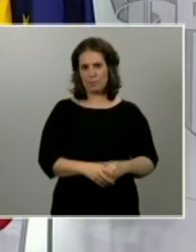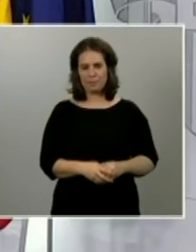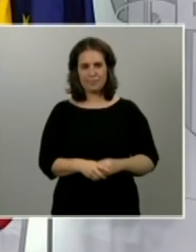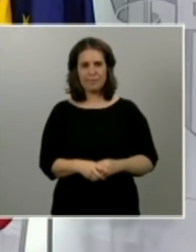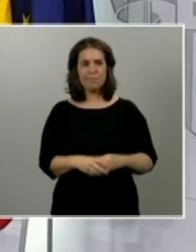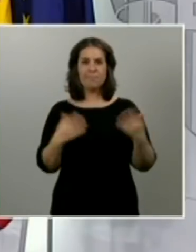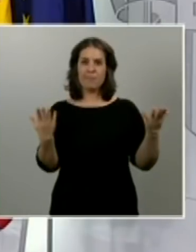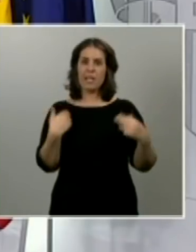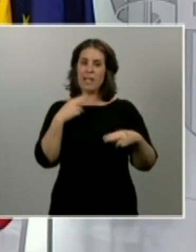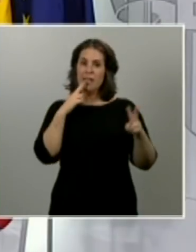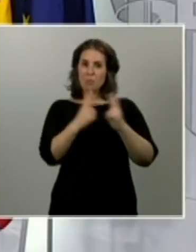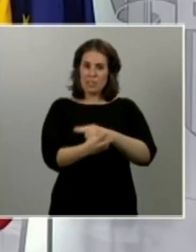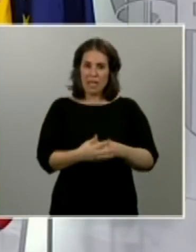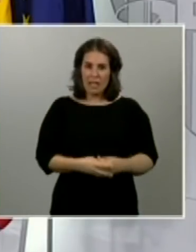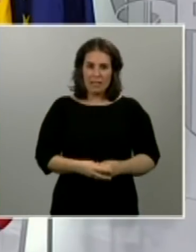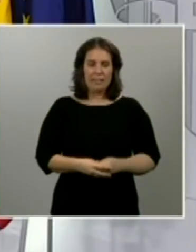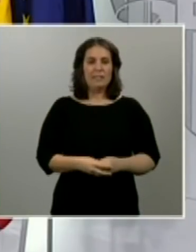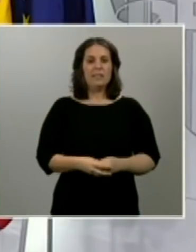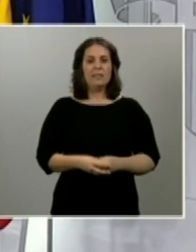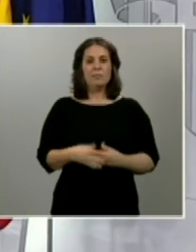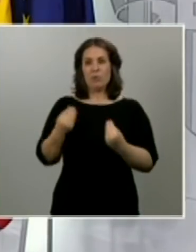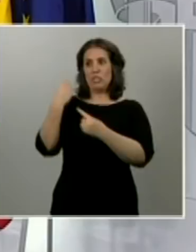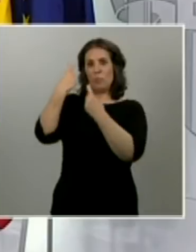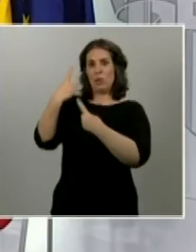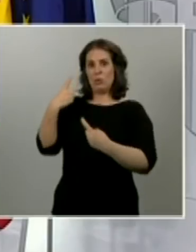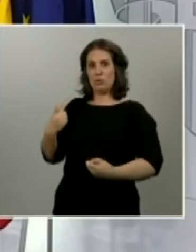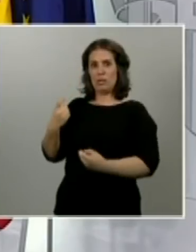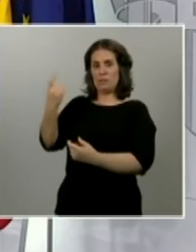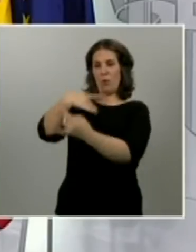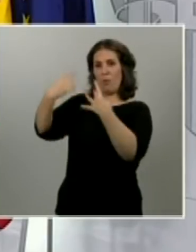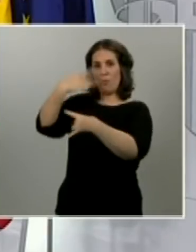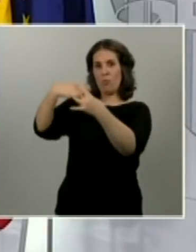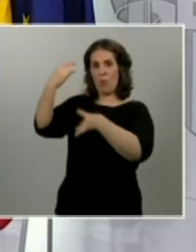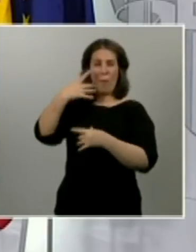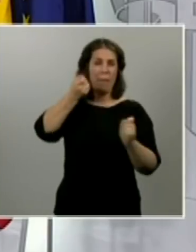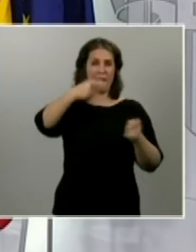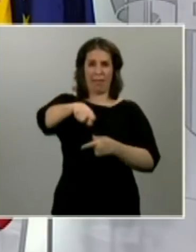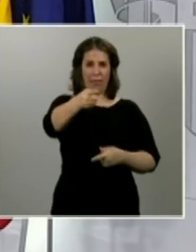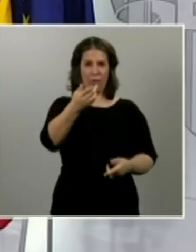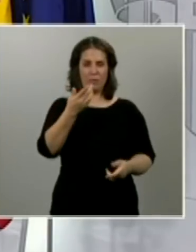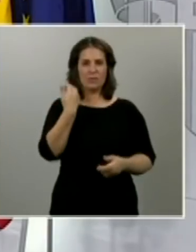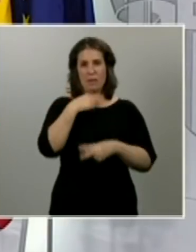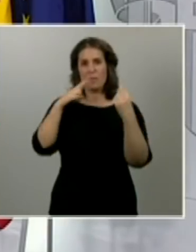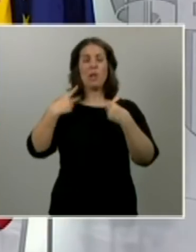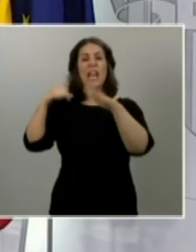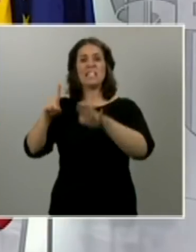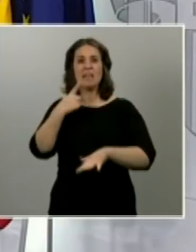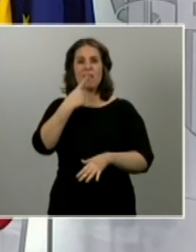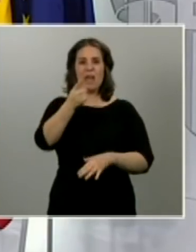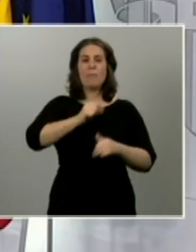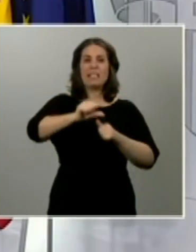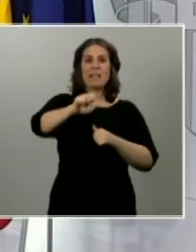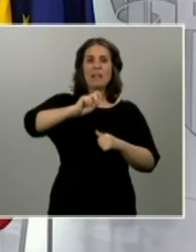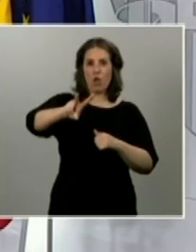contesta muchas preguntas que se estaban formulando en un sentido similar la sexta le preguntaba qué pasará a partir del 12 con la hibernación